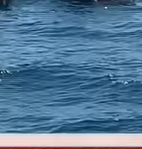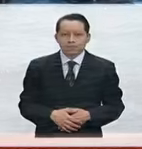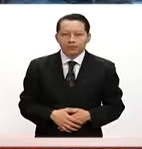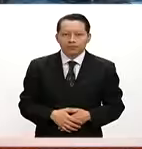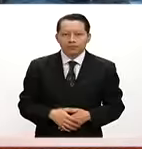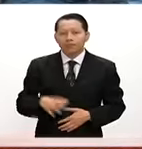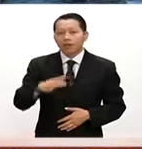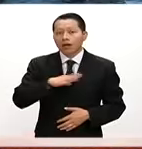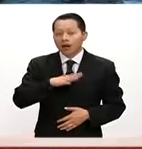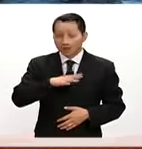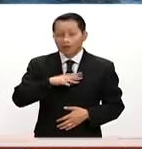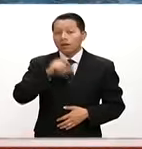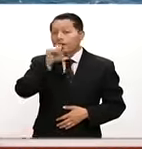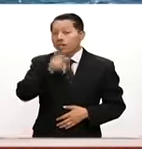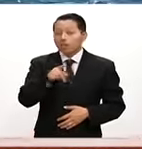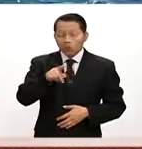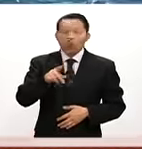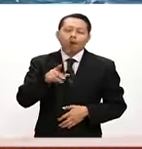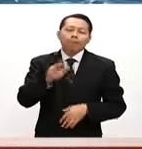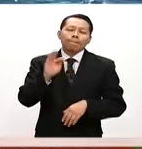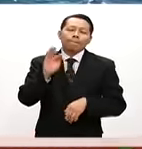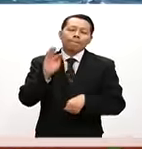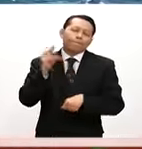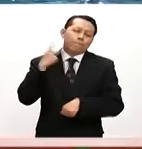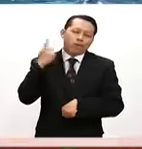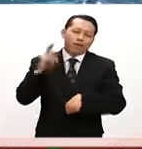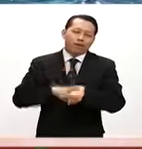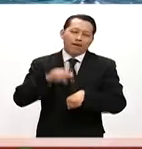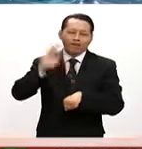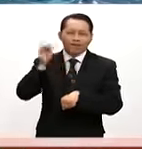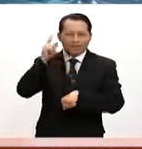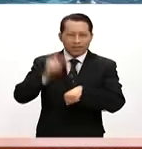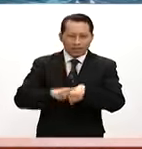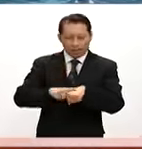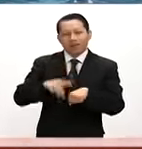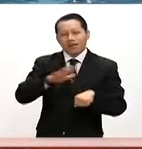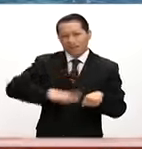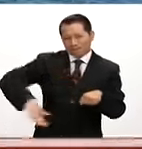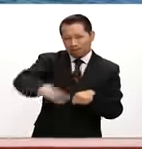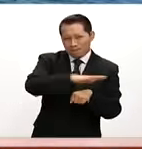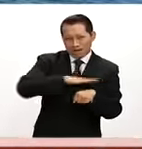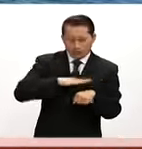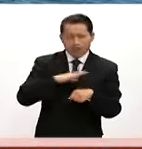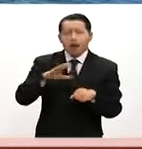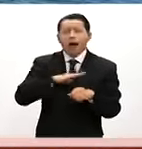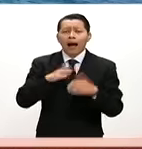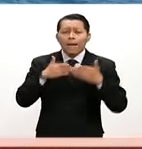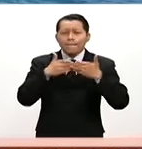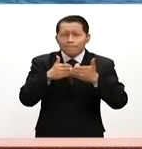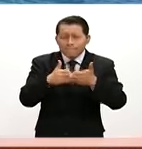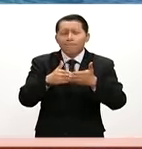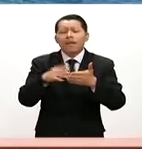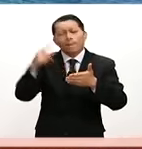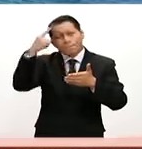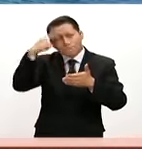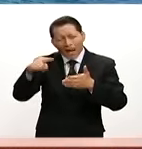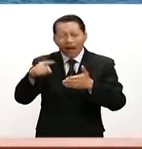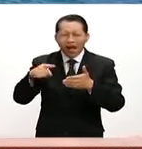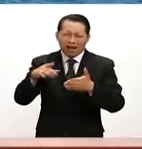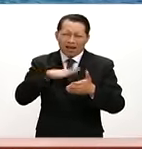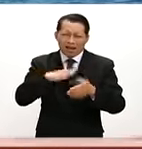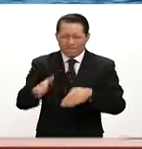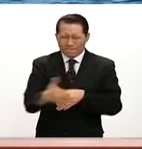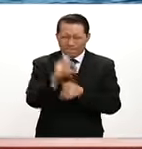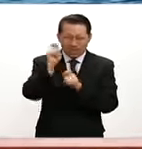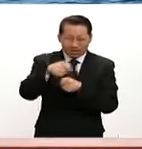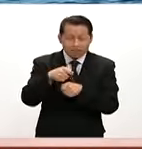Elementos de la Procuraduría Federal de Protección al Ambiente y la Secretaría de Marina auxiliaron a una embarcación de pesca deportiva que se encontraba a